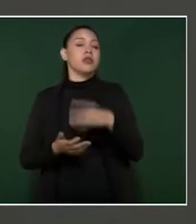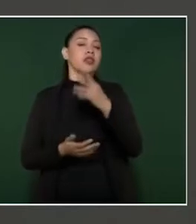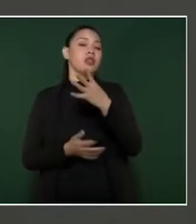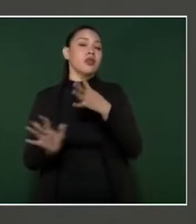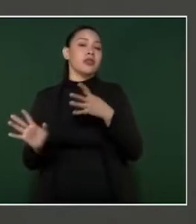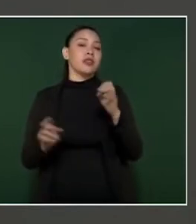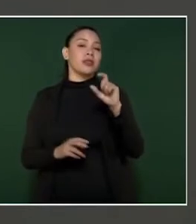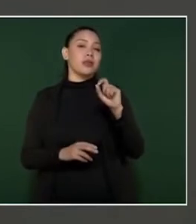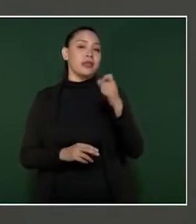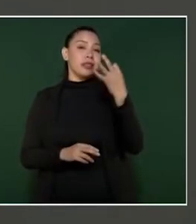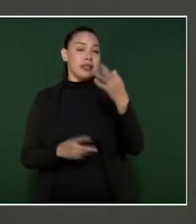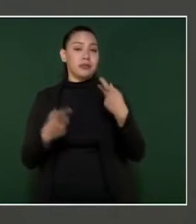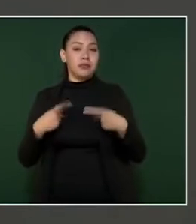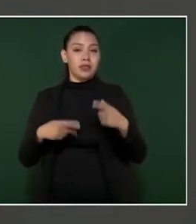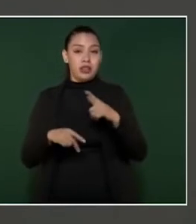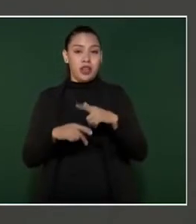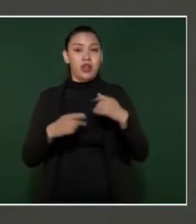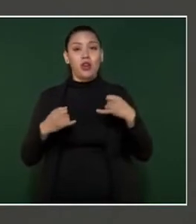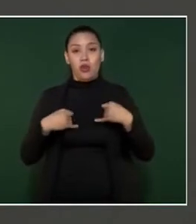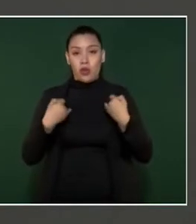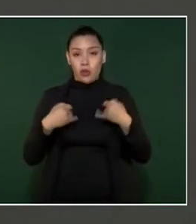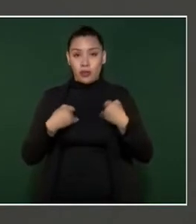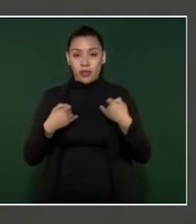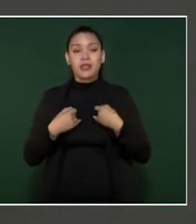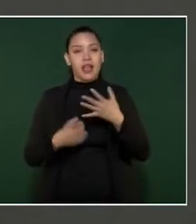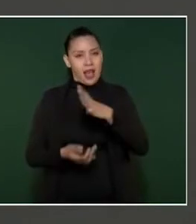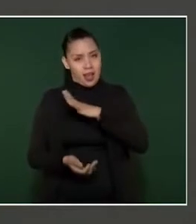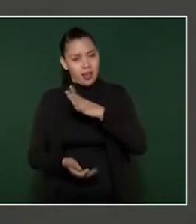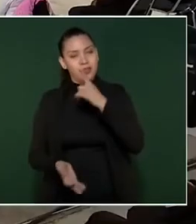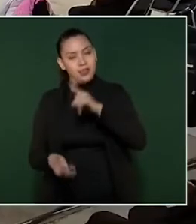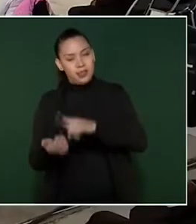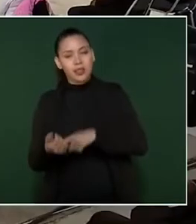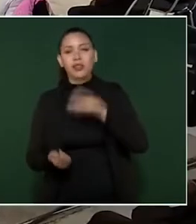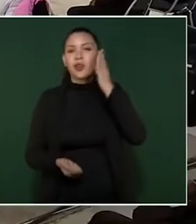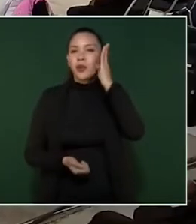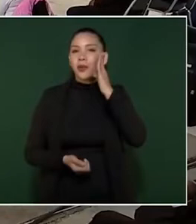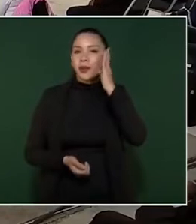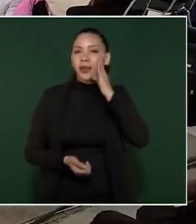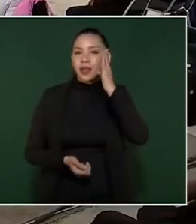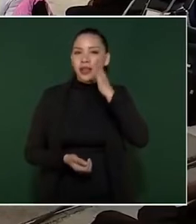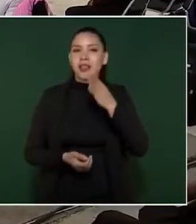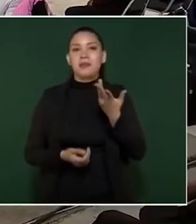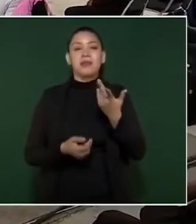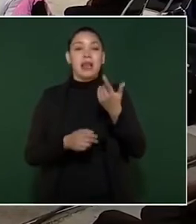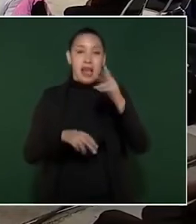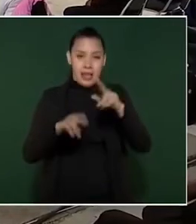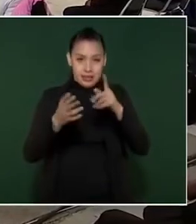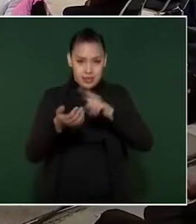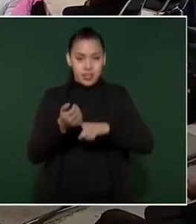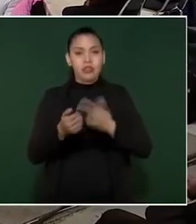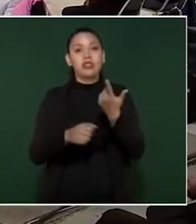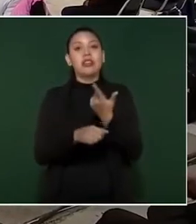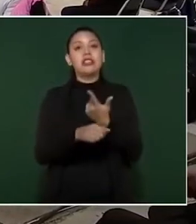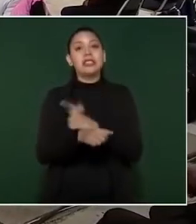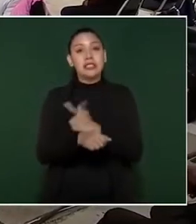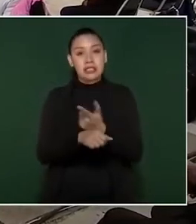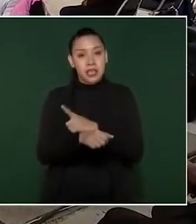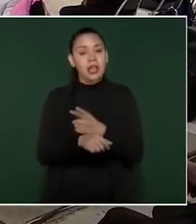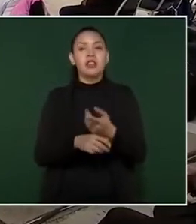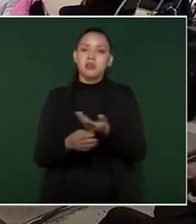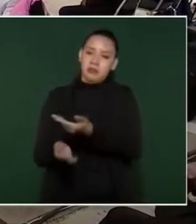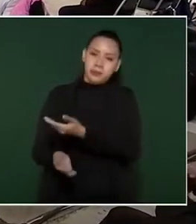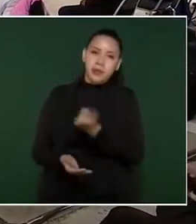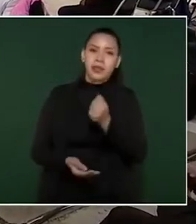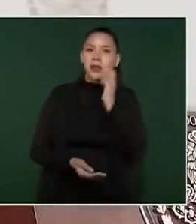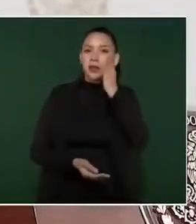becados de nivel licenciatura en